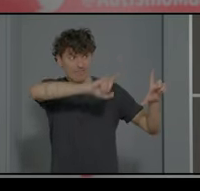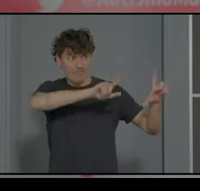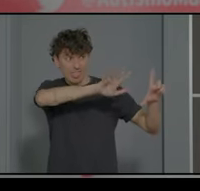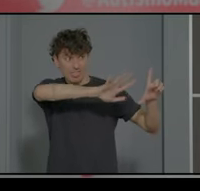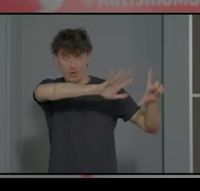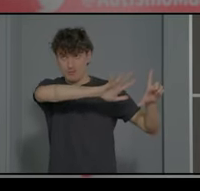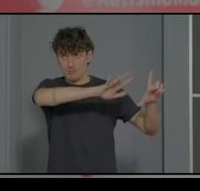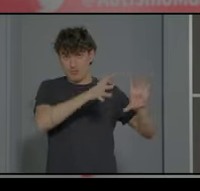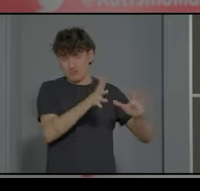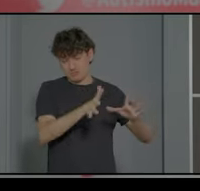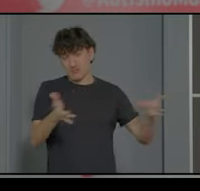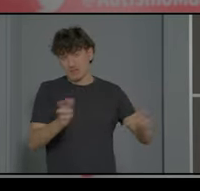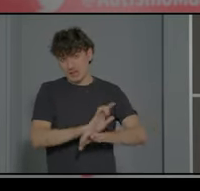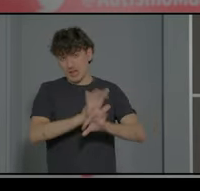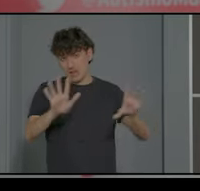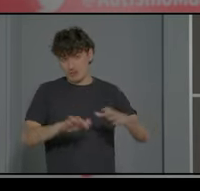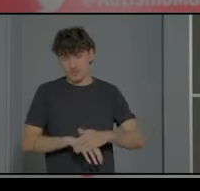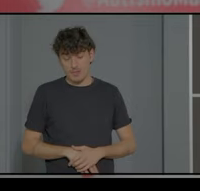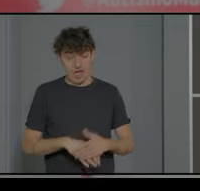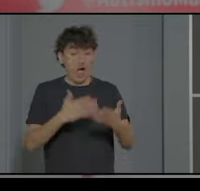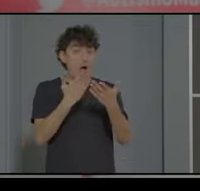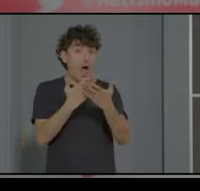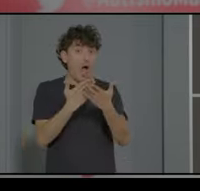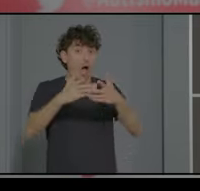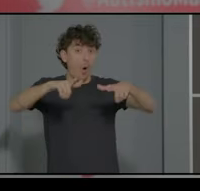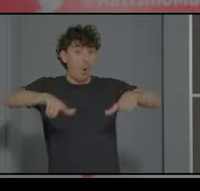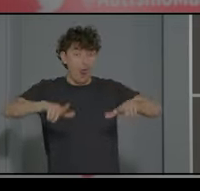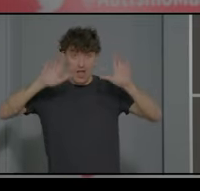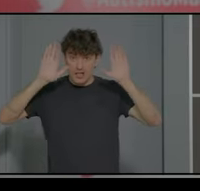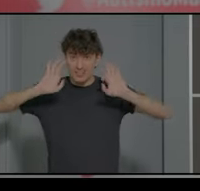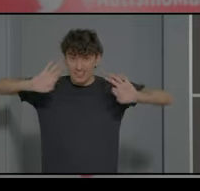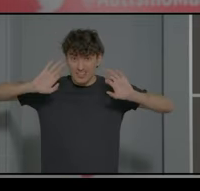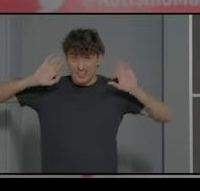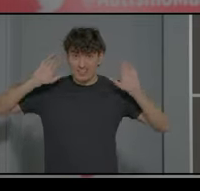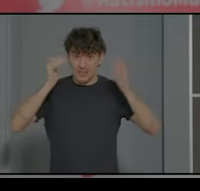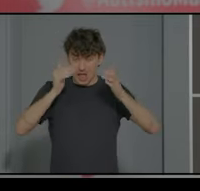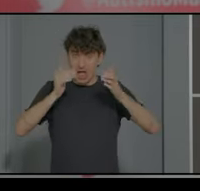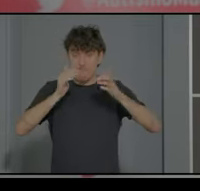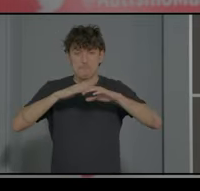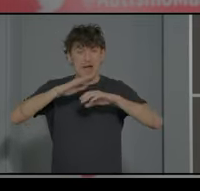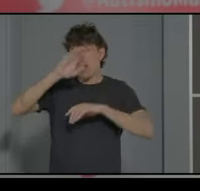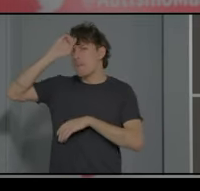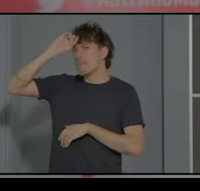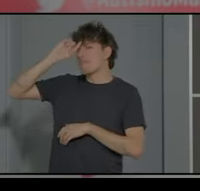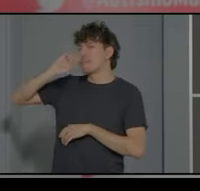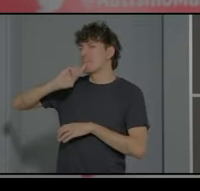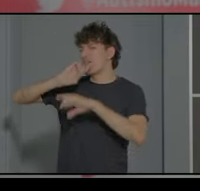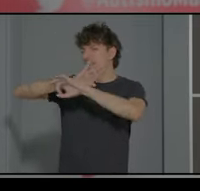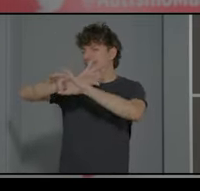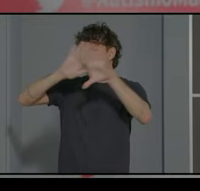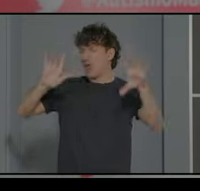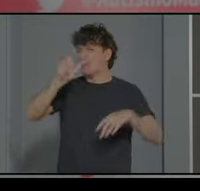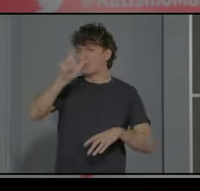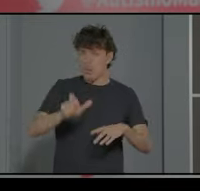claro a ver las aulas TEA sabemos que tienen un rendimiento óptimo para un perfil claro de persona